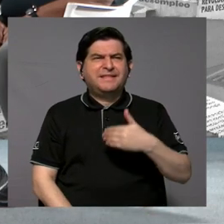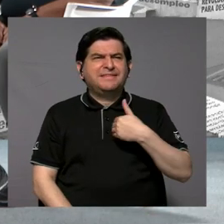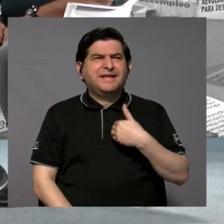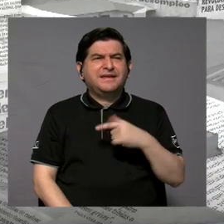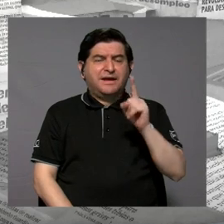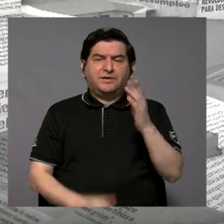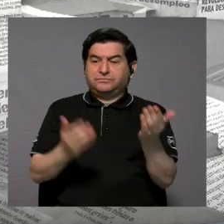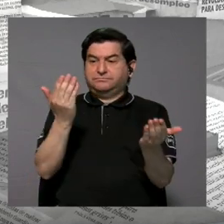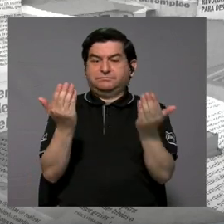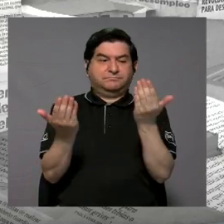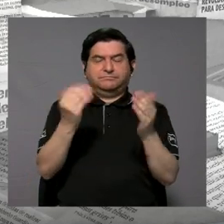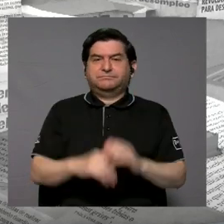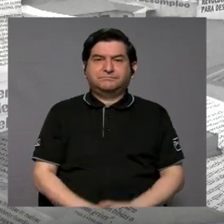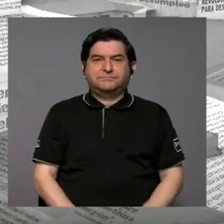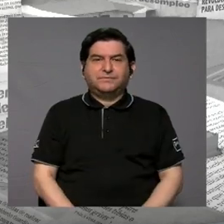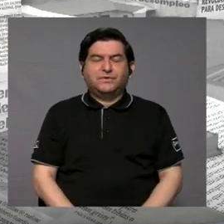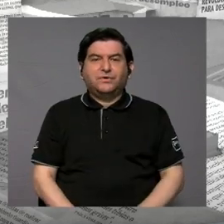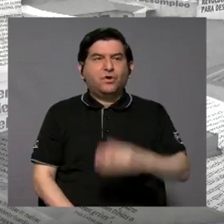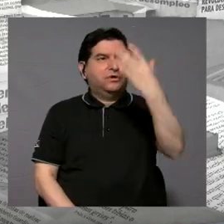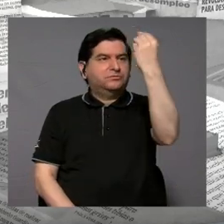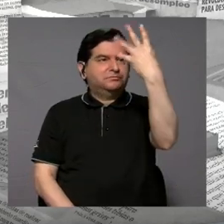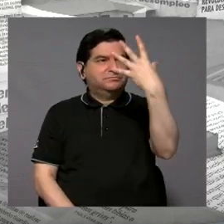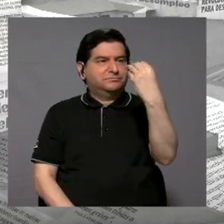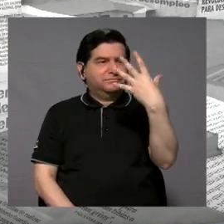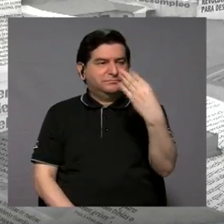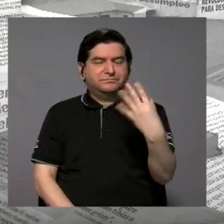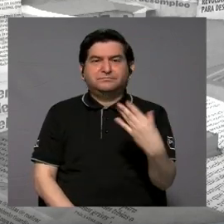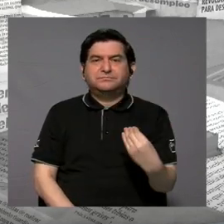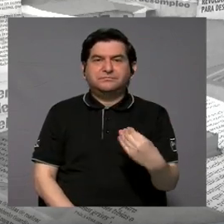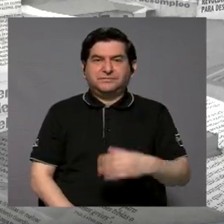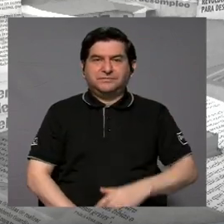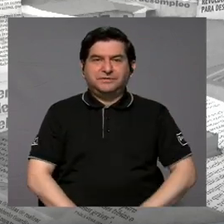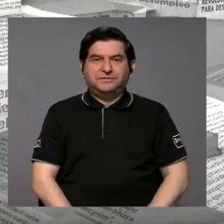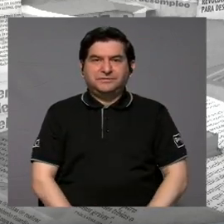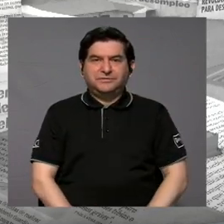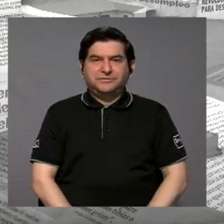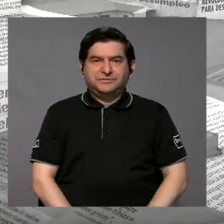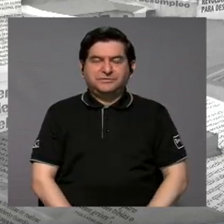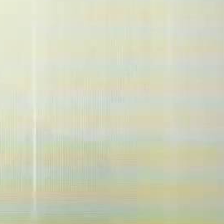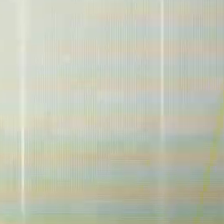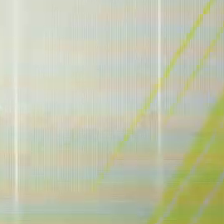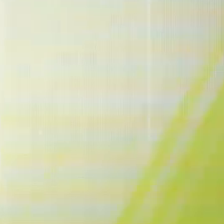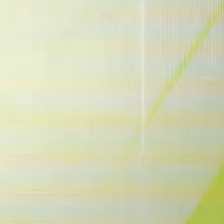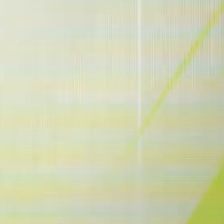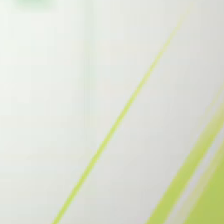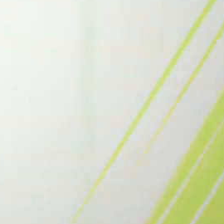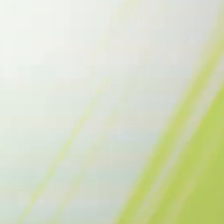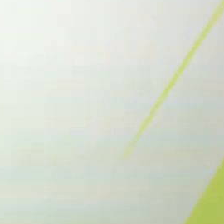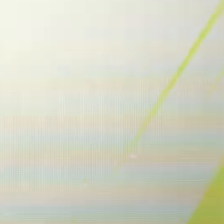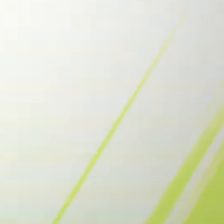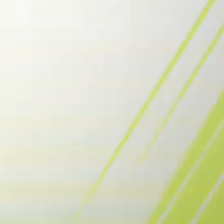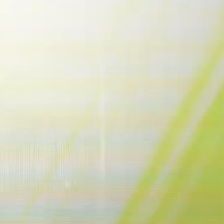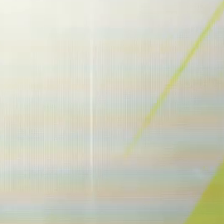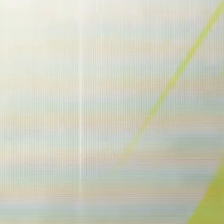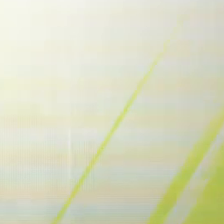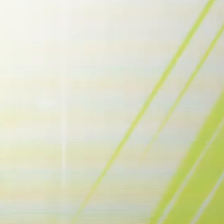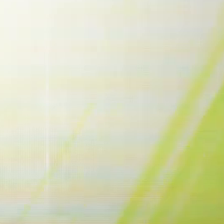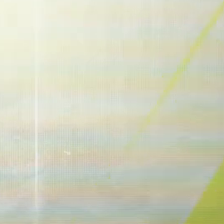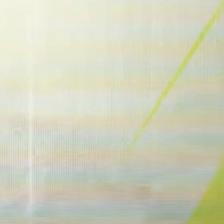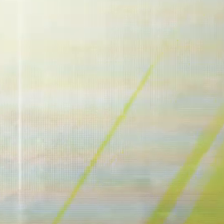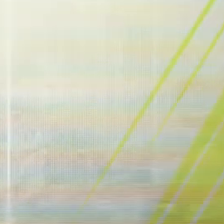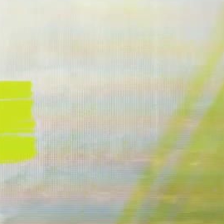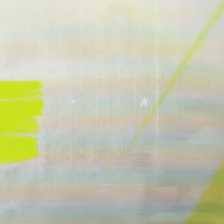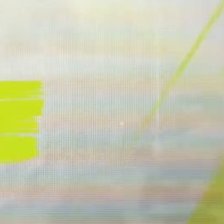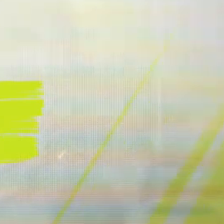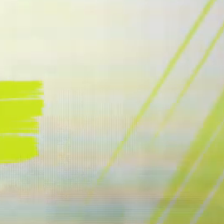analogía con el semáforo de las señales de tránsito. Entonces, ustedes hacían un